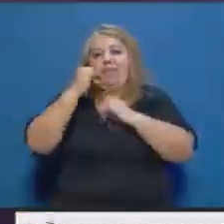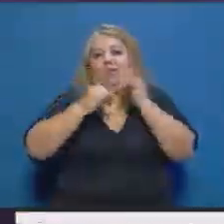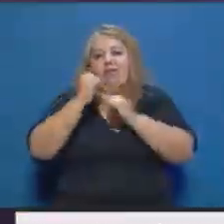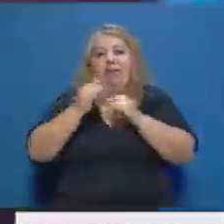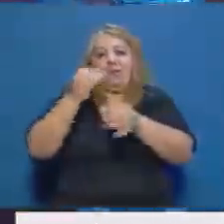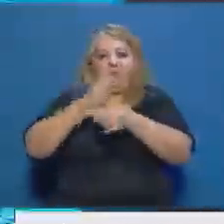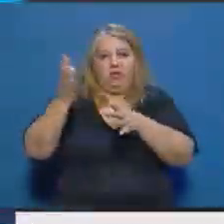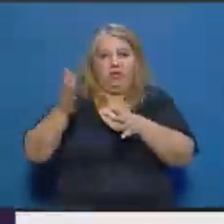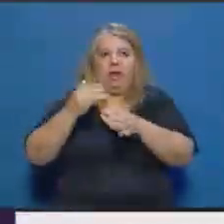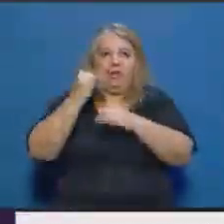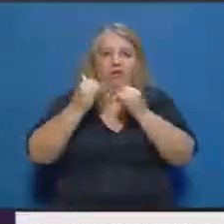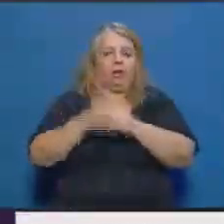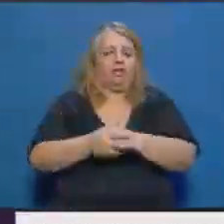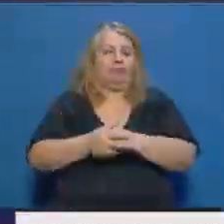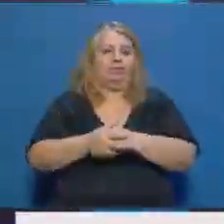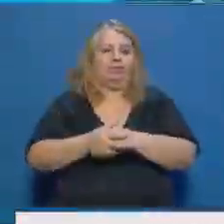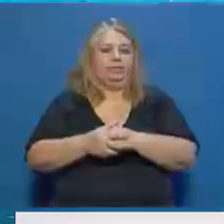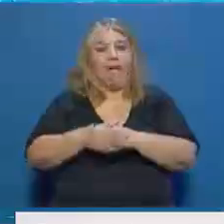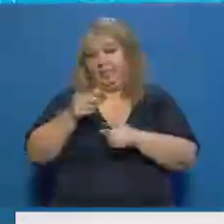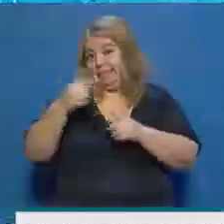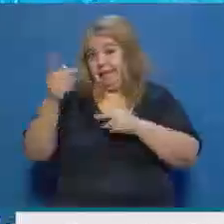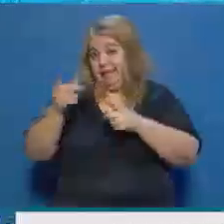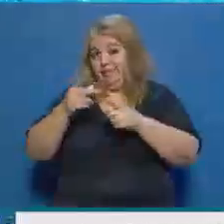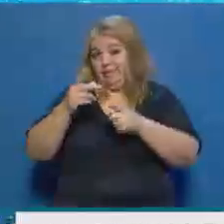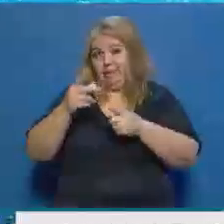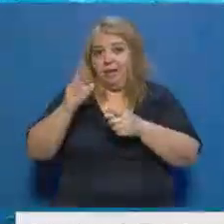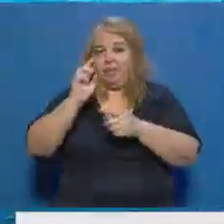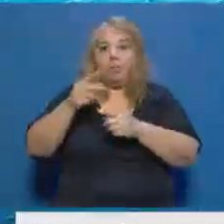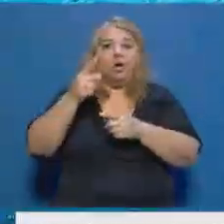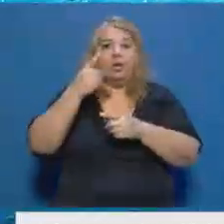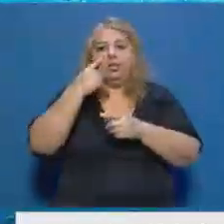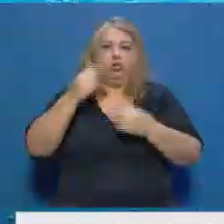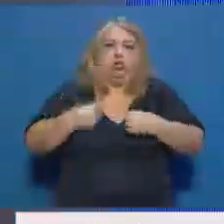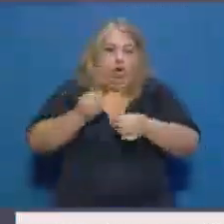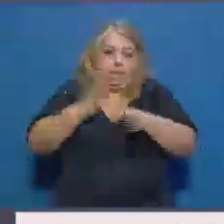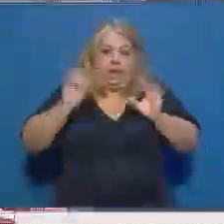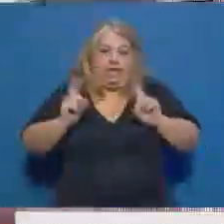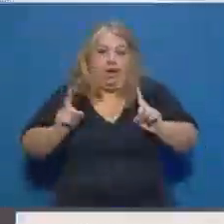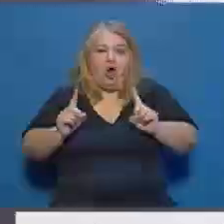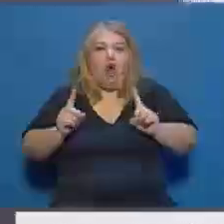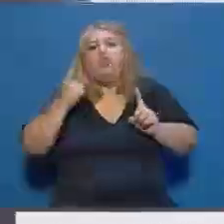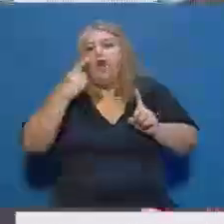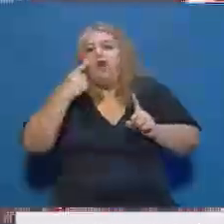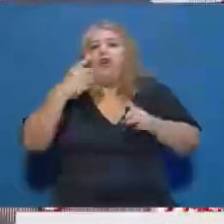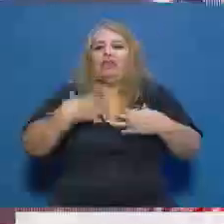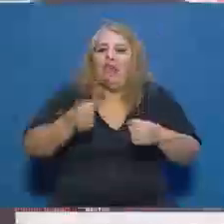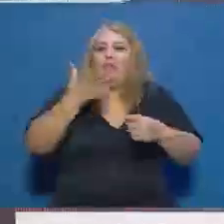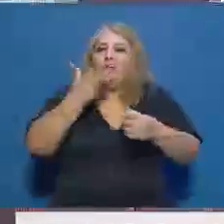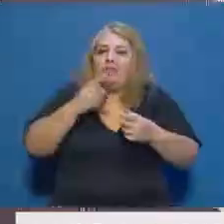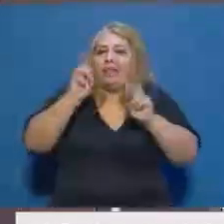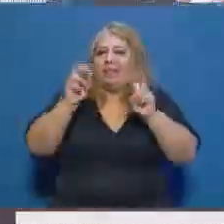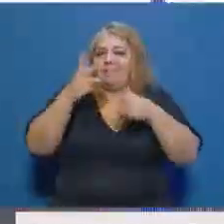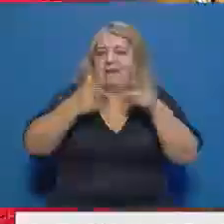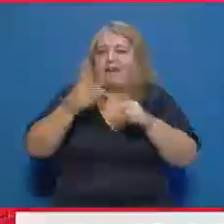poco más Roxy. Sí, bueno, ahí decía el intendente, bueno, esto yo no soy especialista, ¿qué hablen los especialistas? Y bueno, precisamente nosotros estamos